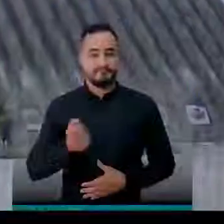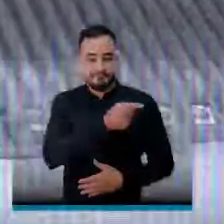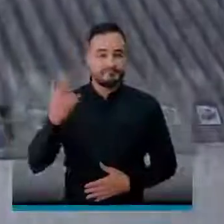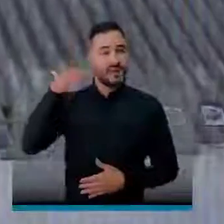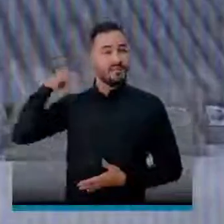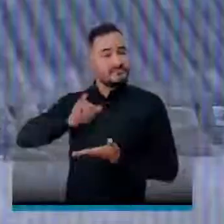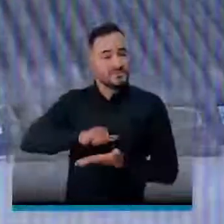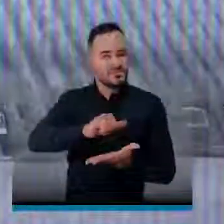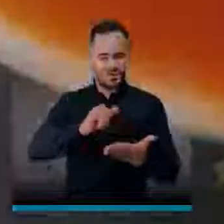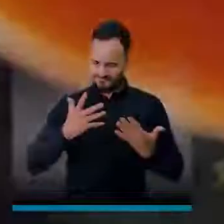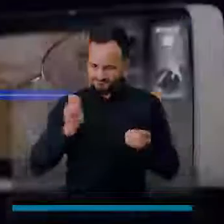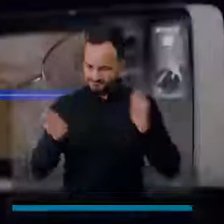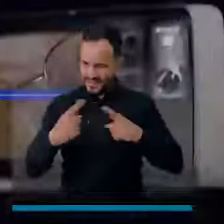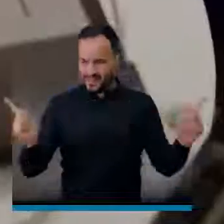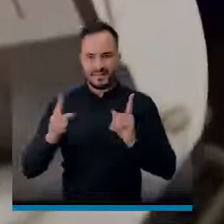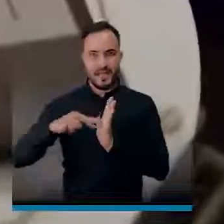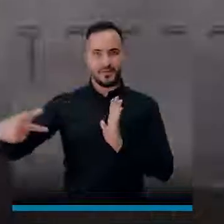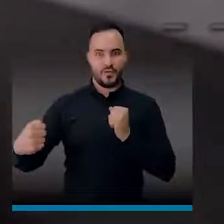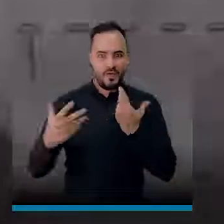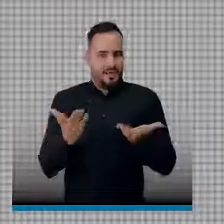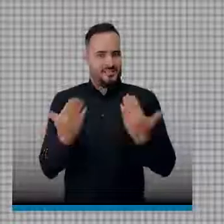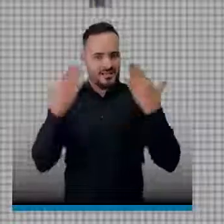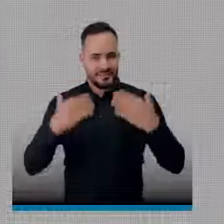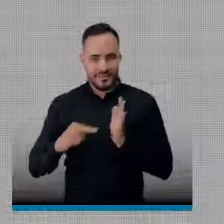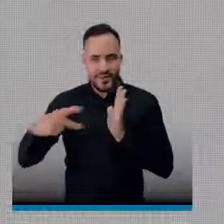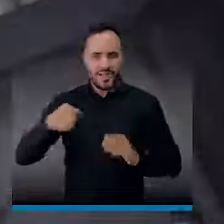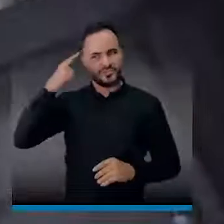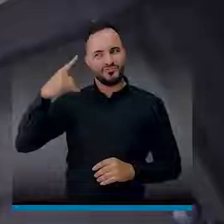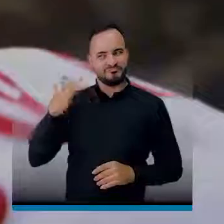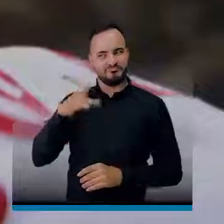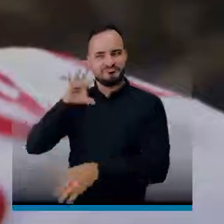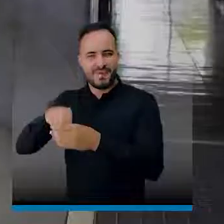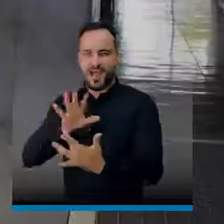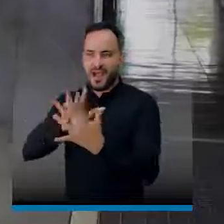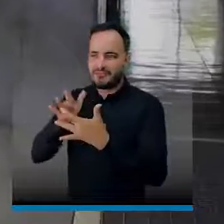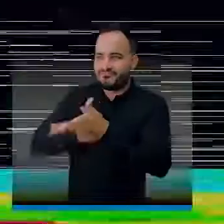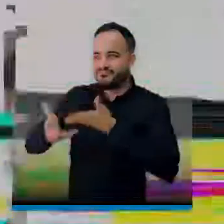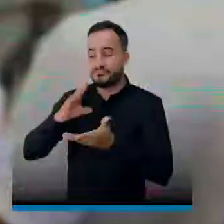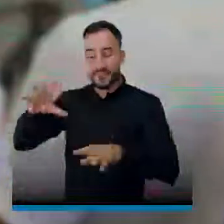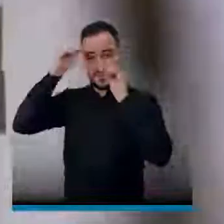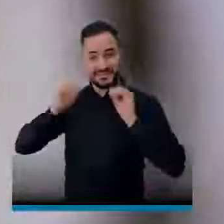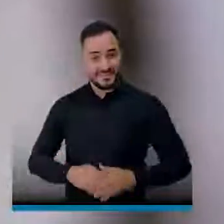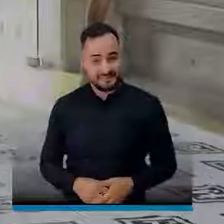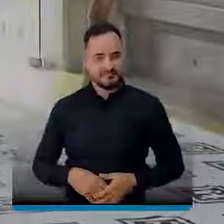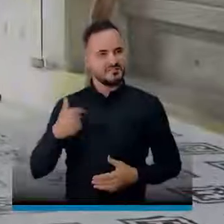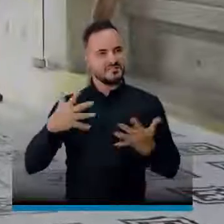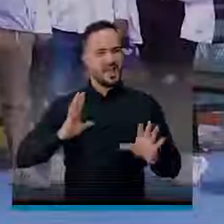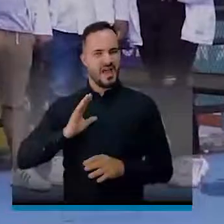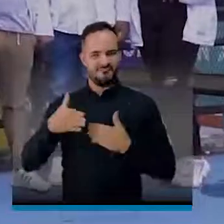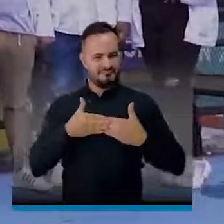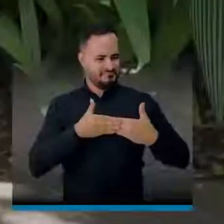Busco transformar lo convencional a través de la tecnología, porque creo en las nuevas formas de interacción y aprendizaje.